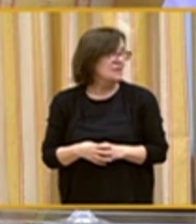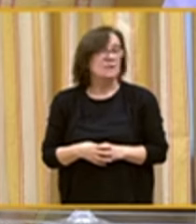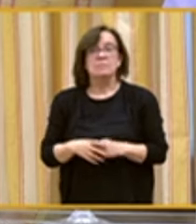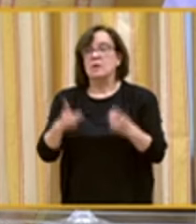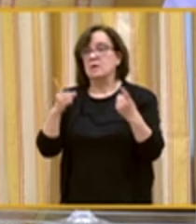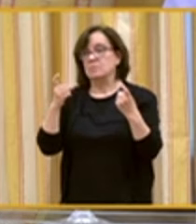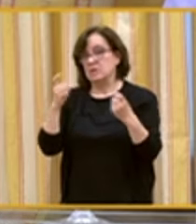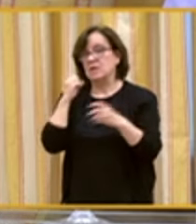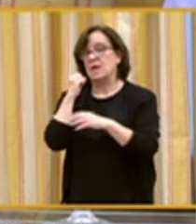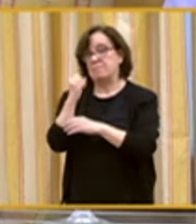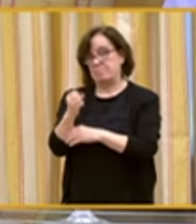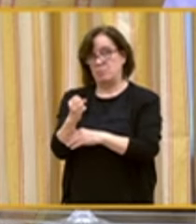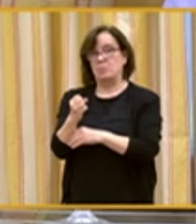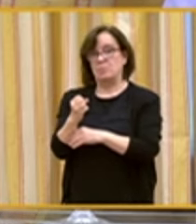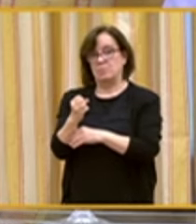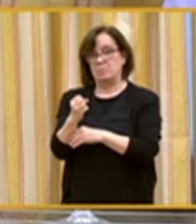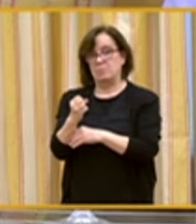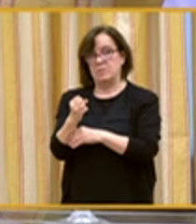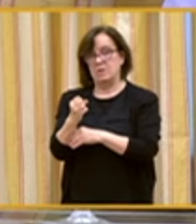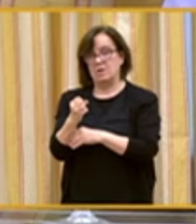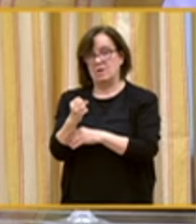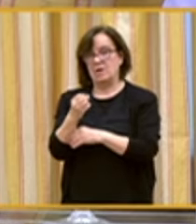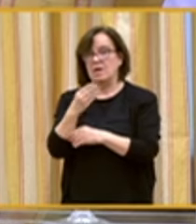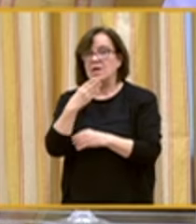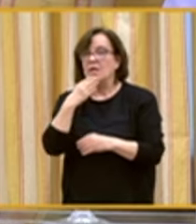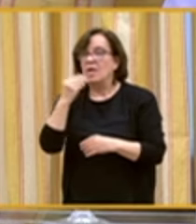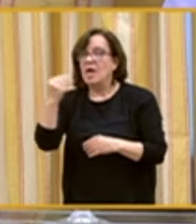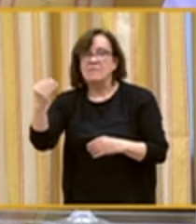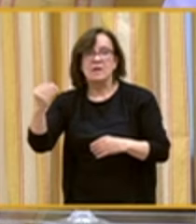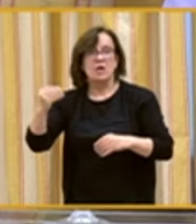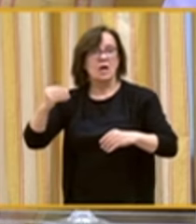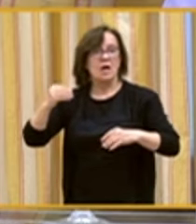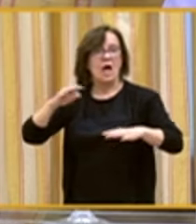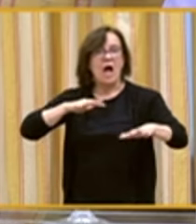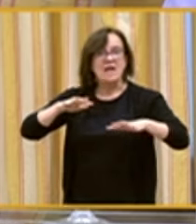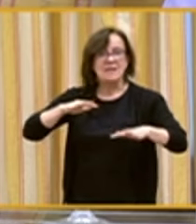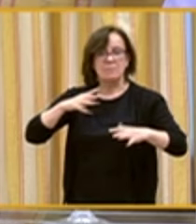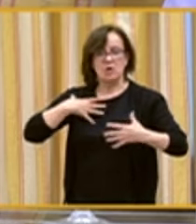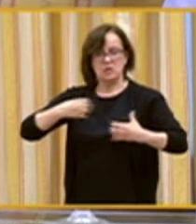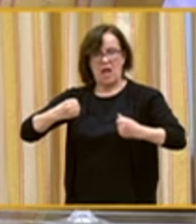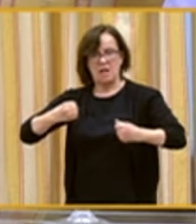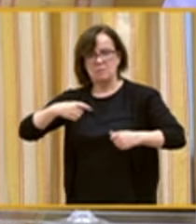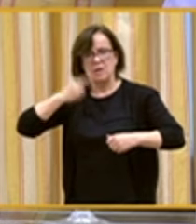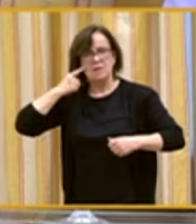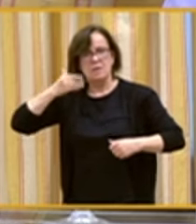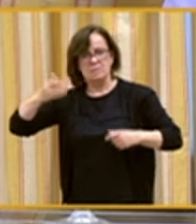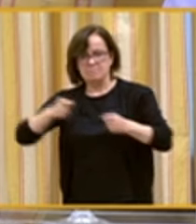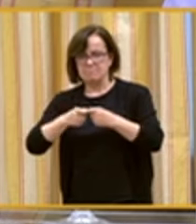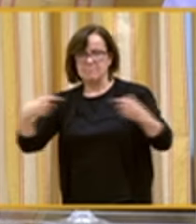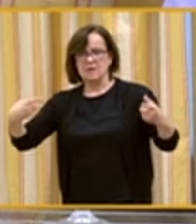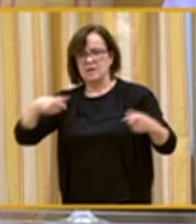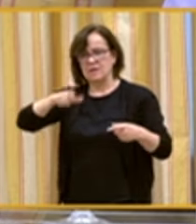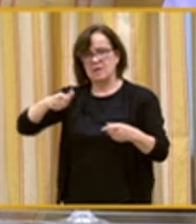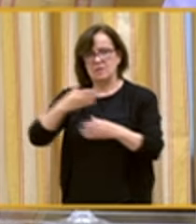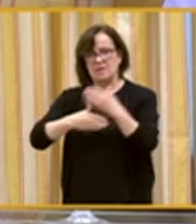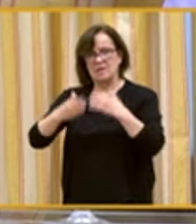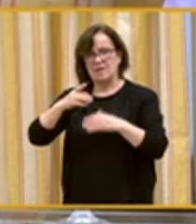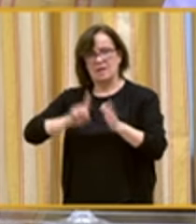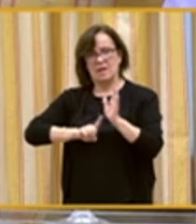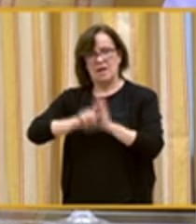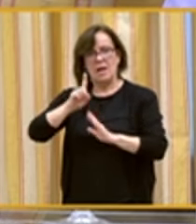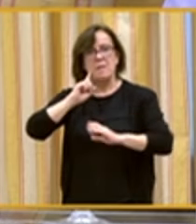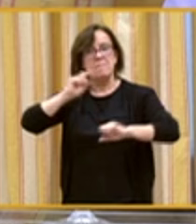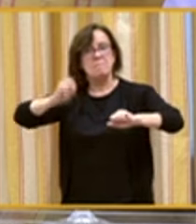Necesitamos apoyo para un envejecimiento activo y saludable. Cada vez hay más personas con discapacidades del desarrollo